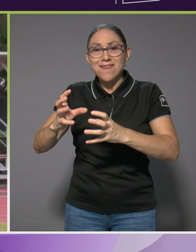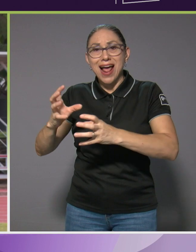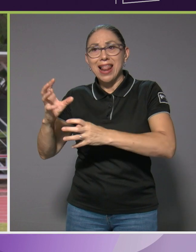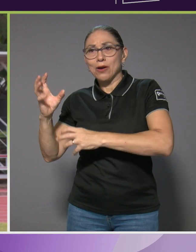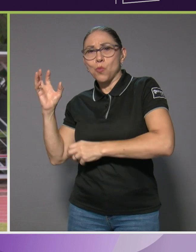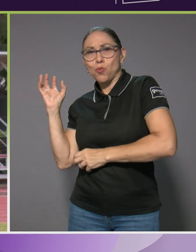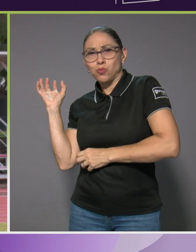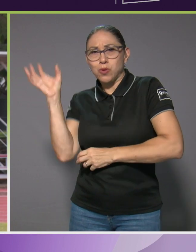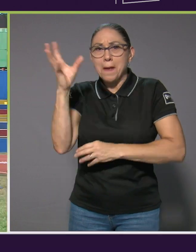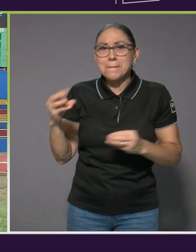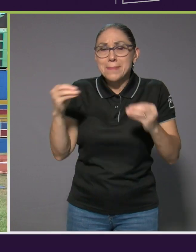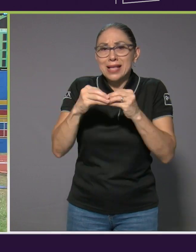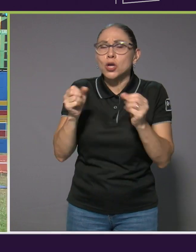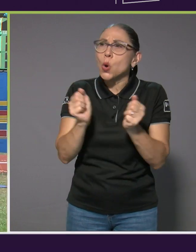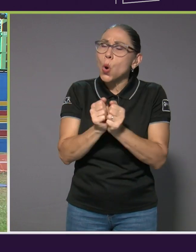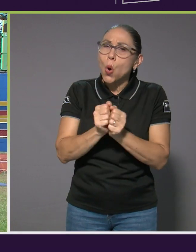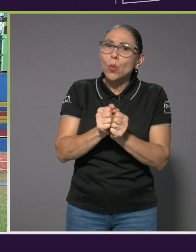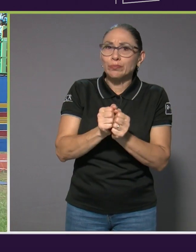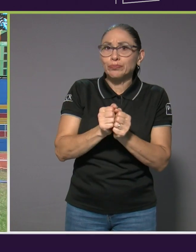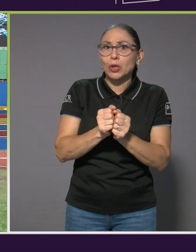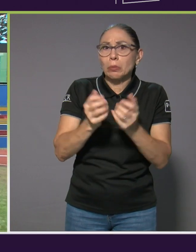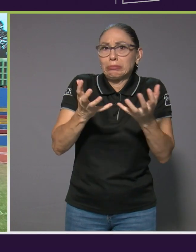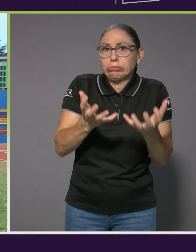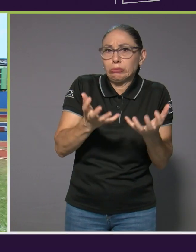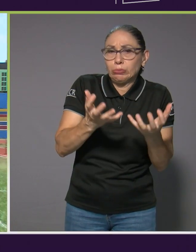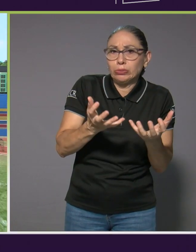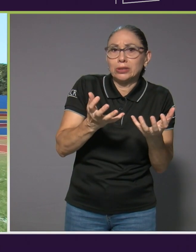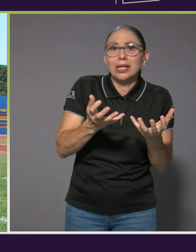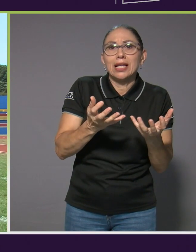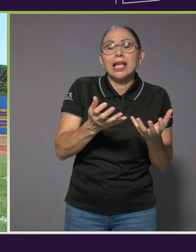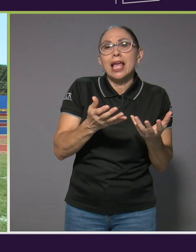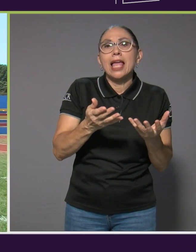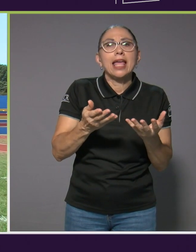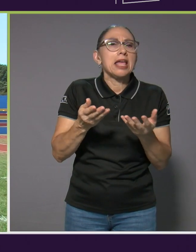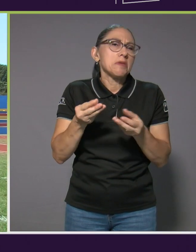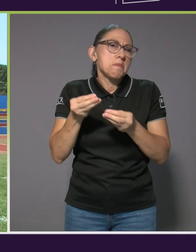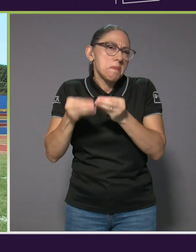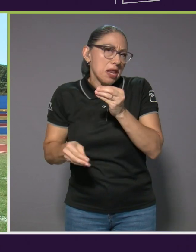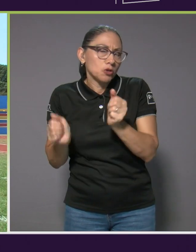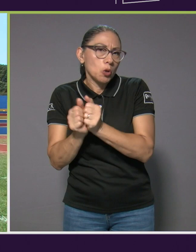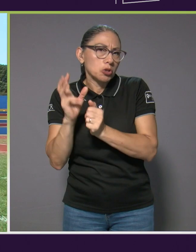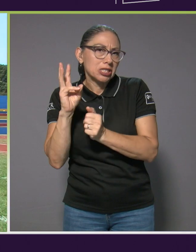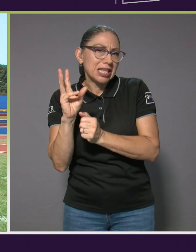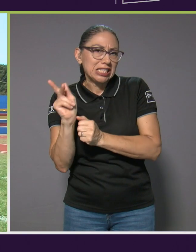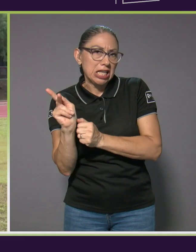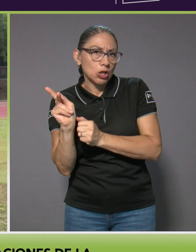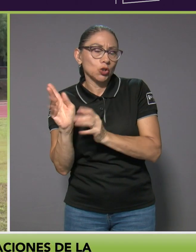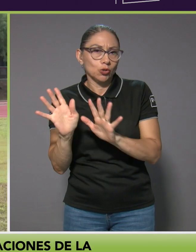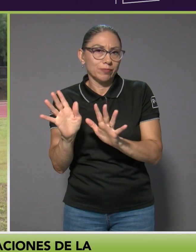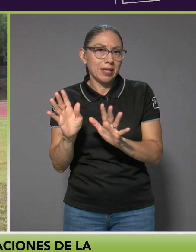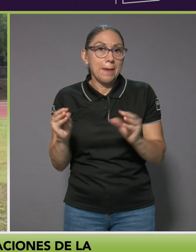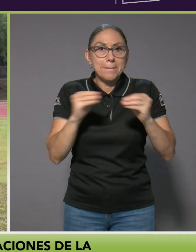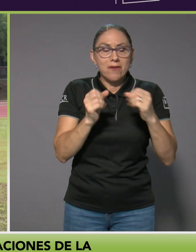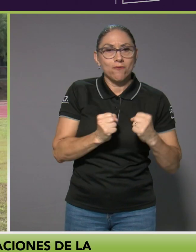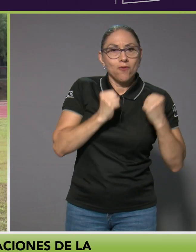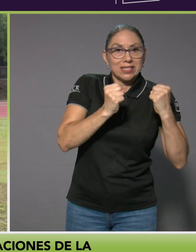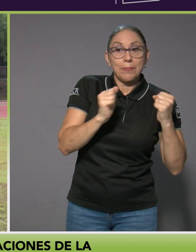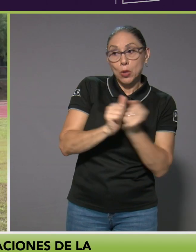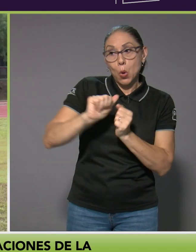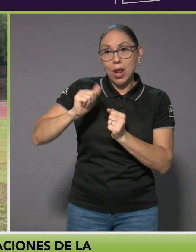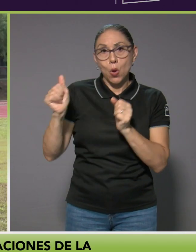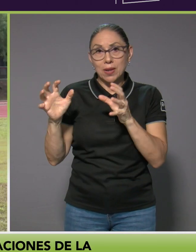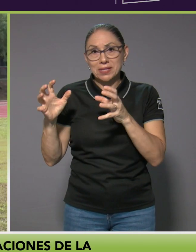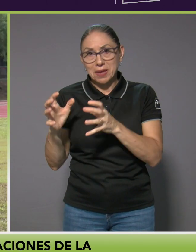kilos 226 gramos y menos con la de 6, entonces para trabajar un poco más de fuerza y con la pequeña para potencia y técnica